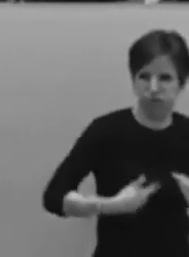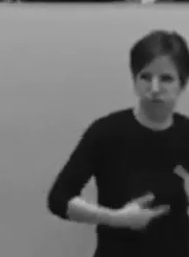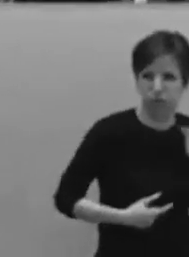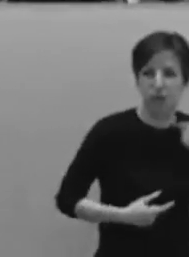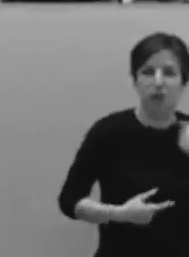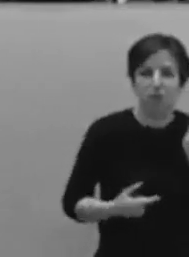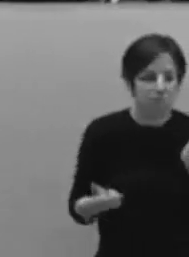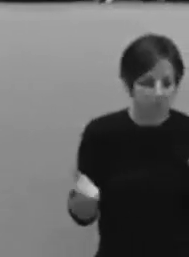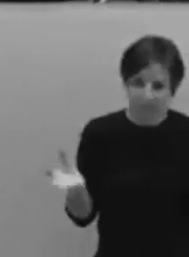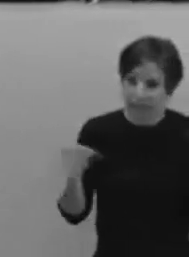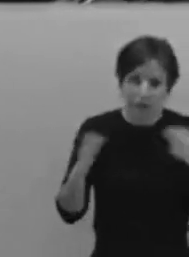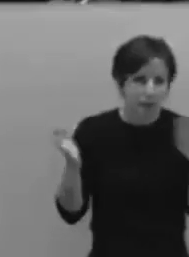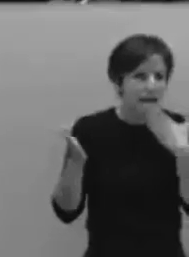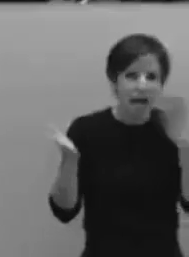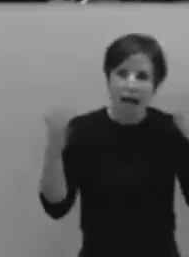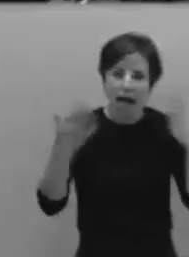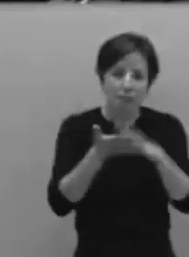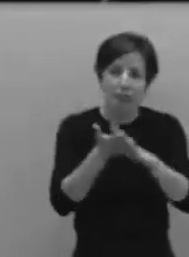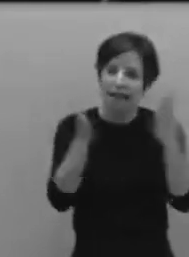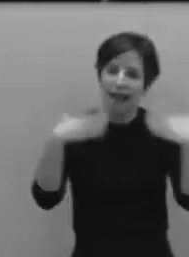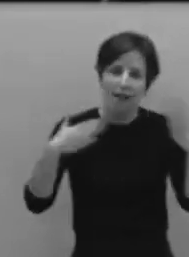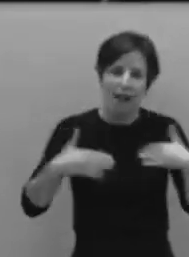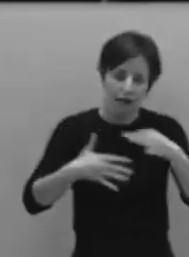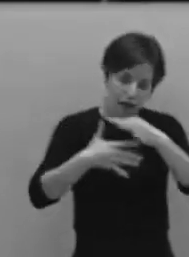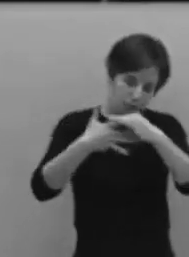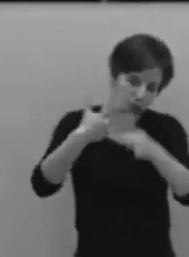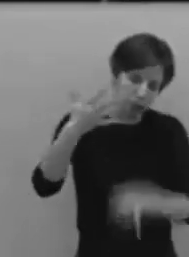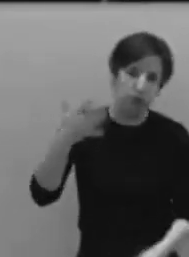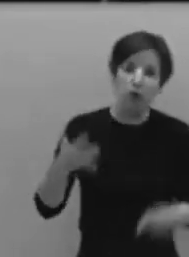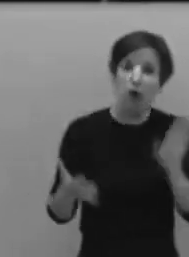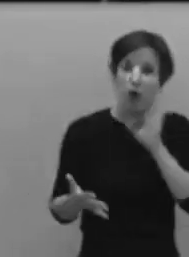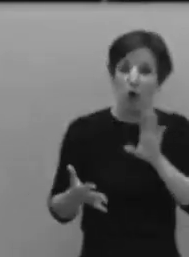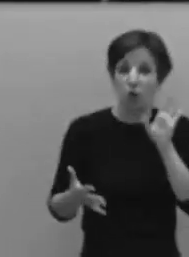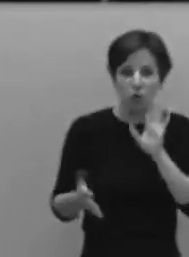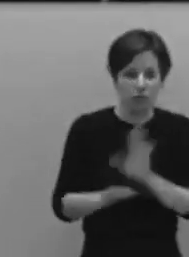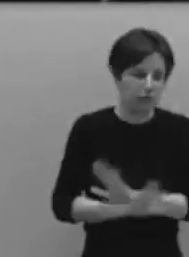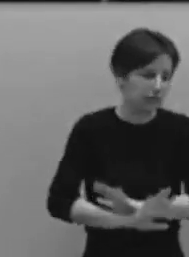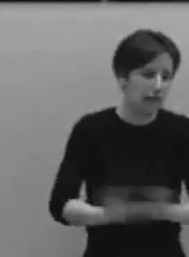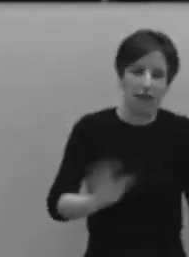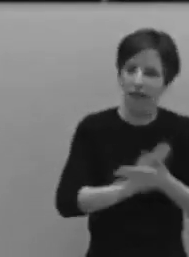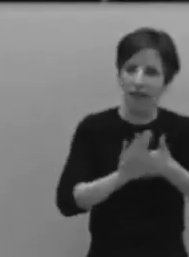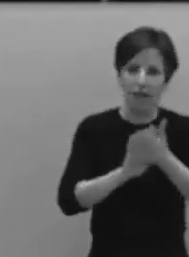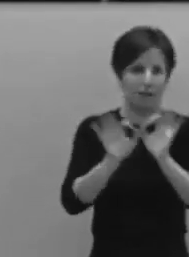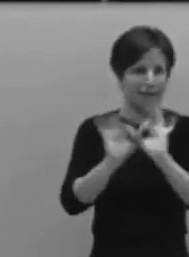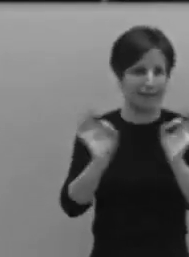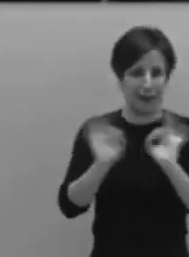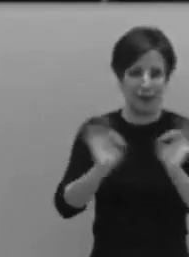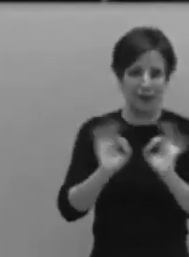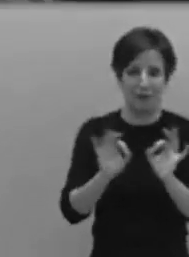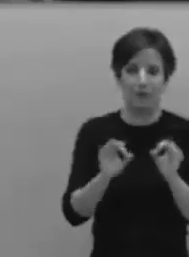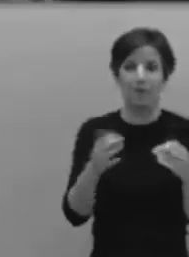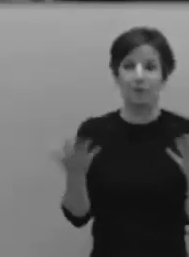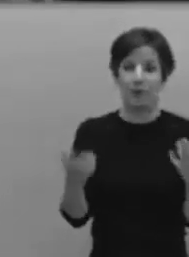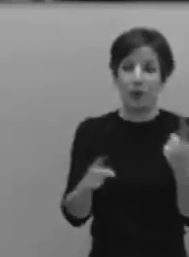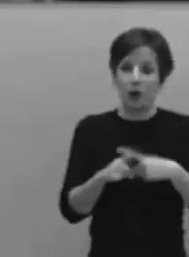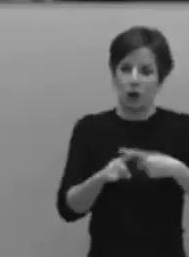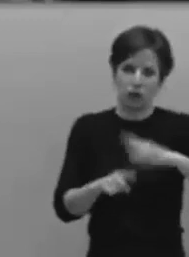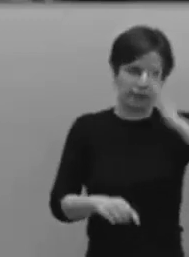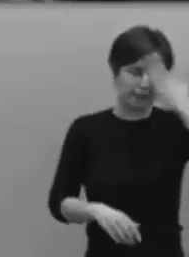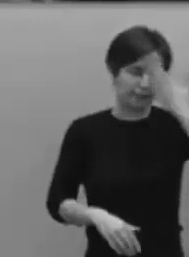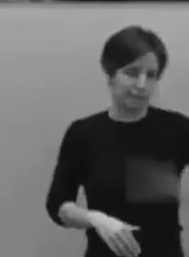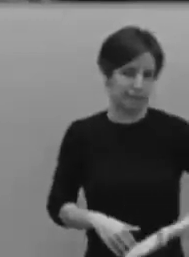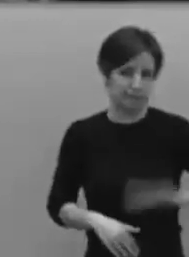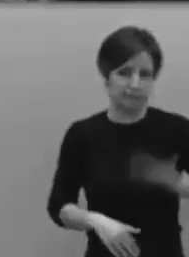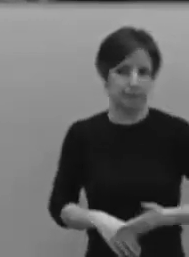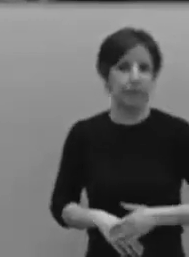digamos para nada tampoco. O sea que, cosas esenciales. Eso sí, han aparecido, lo que decía un amigo mío,